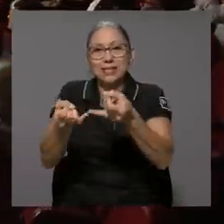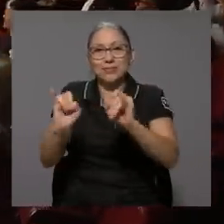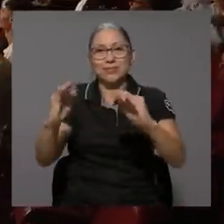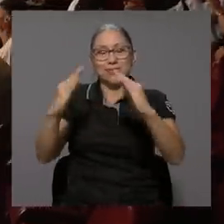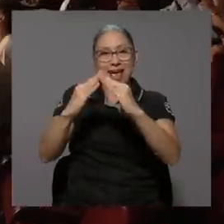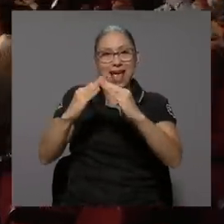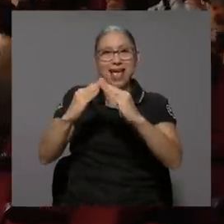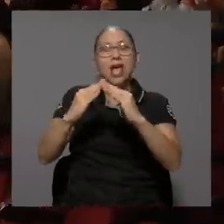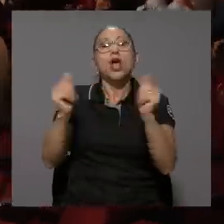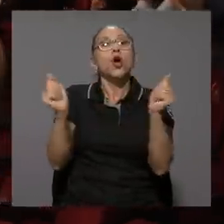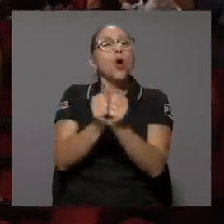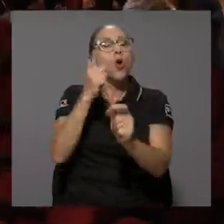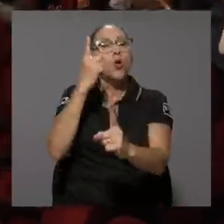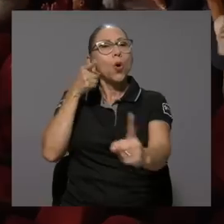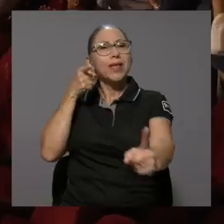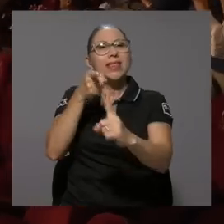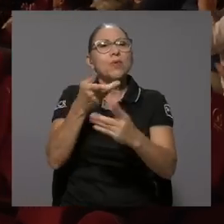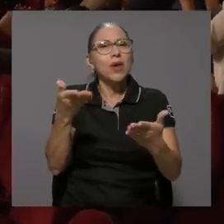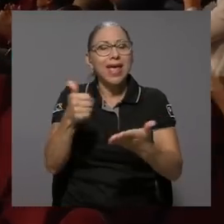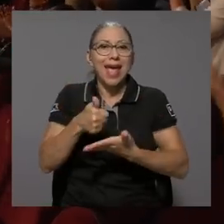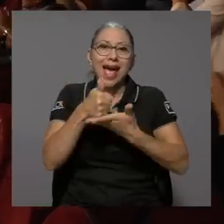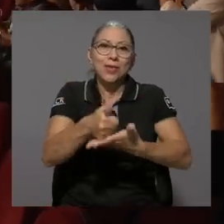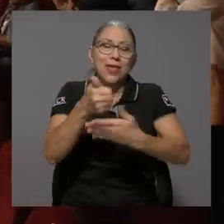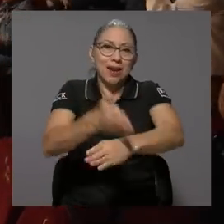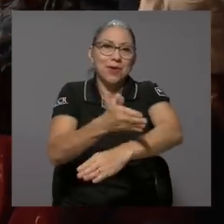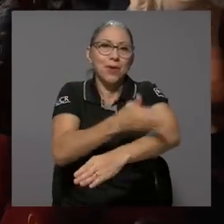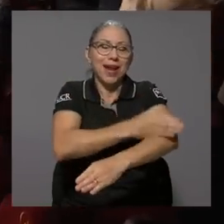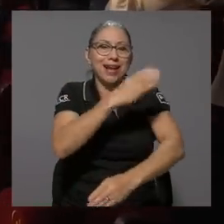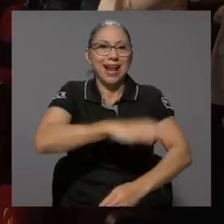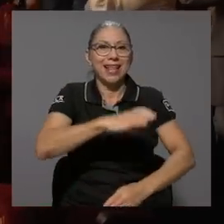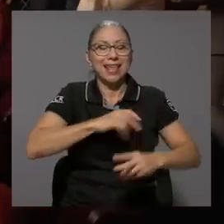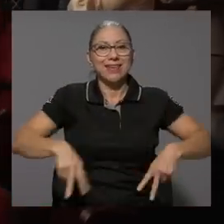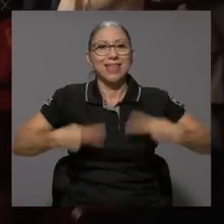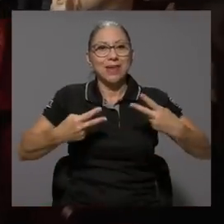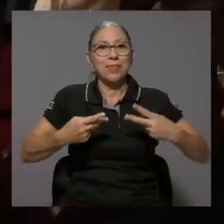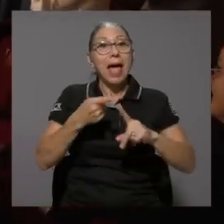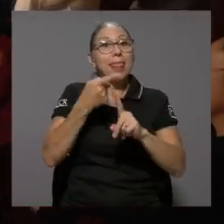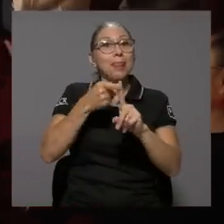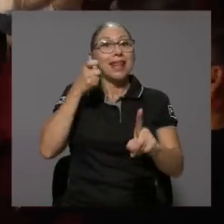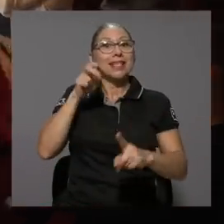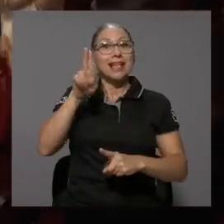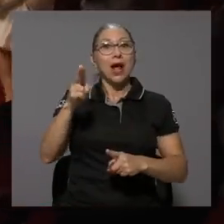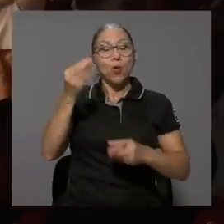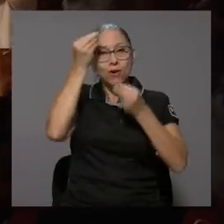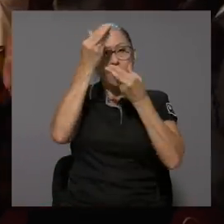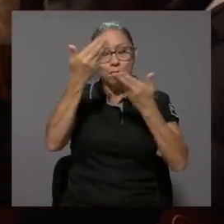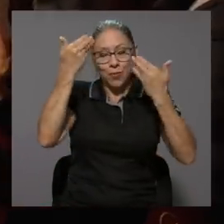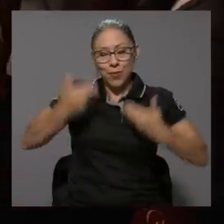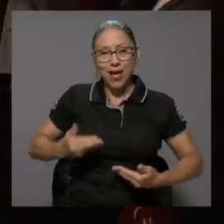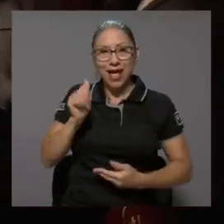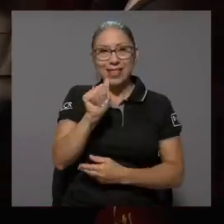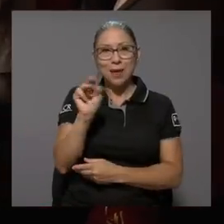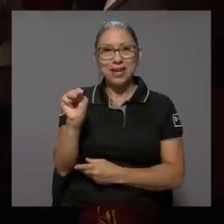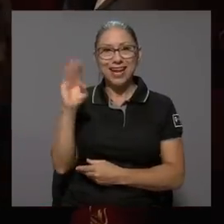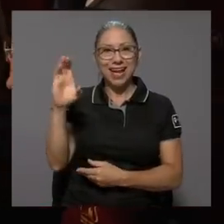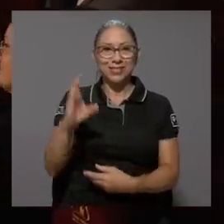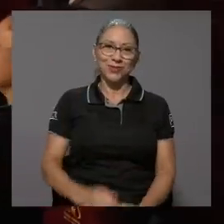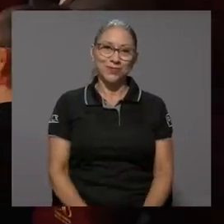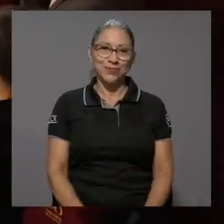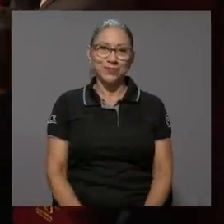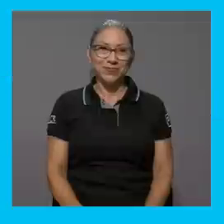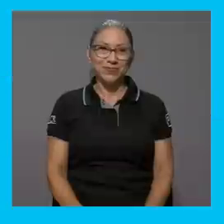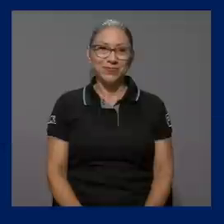población en situación de calle, con el objetivo de ayudar a mejorar su calidad de vida. Para Desde la U, reportó Andrea